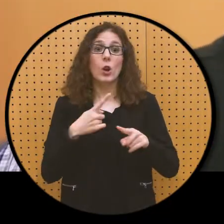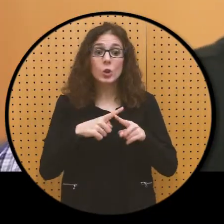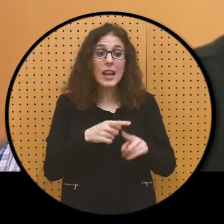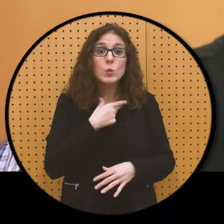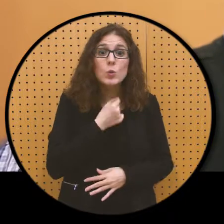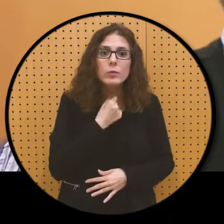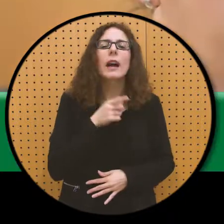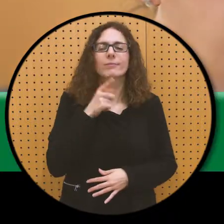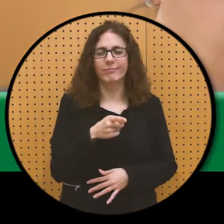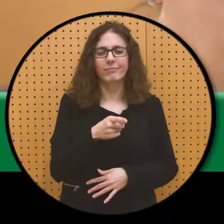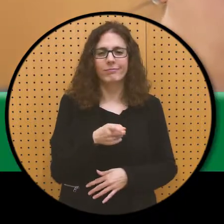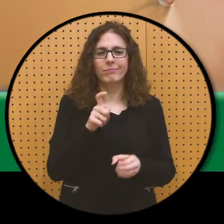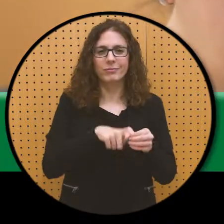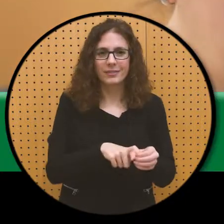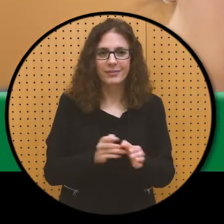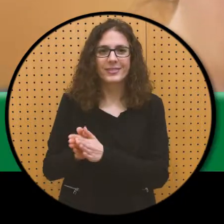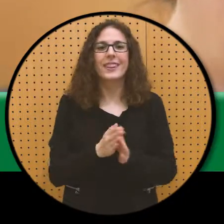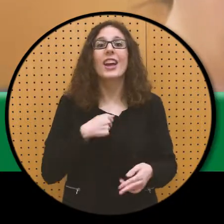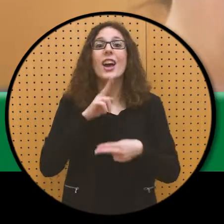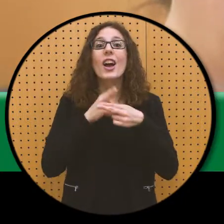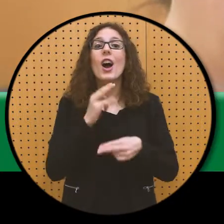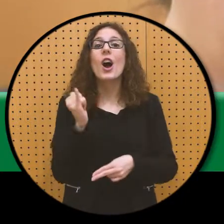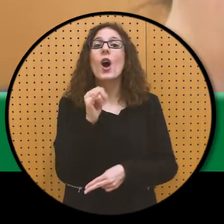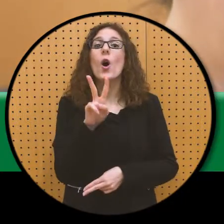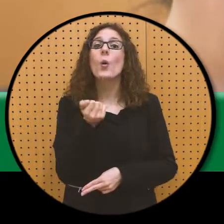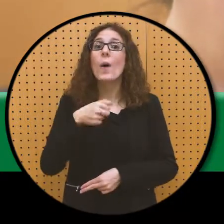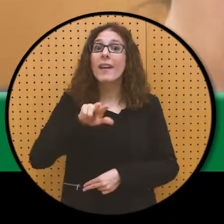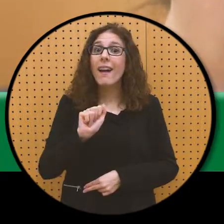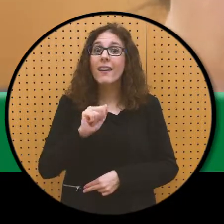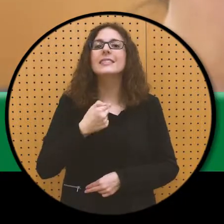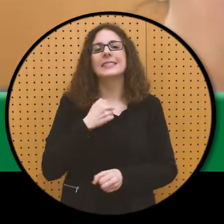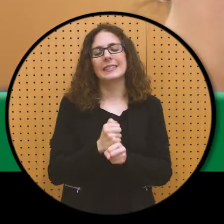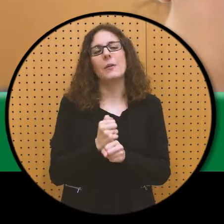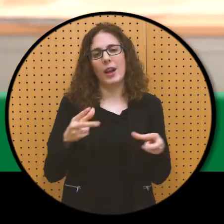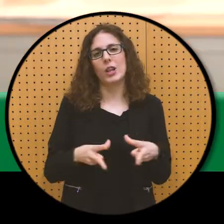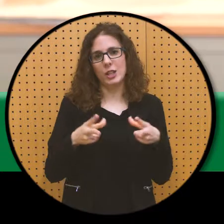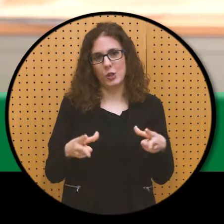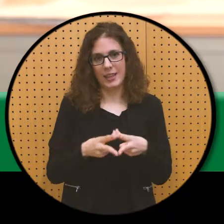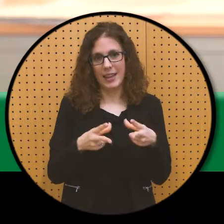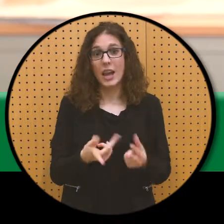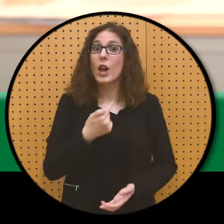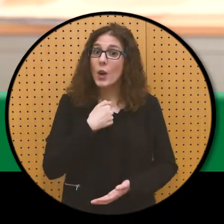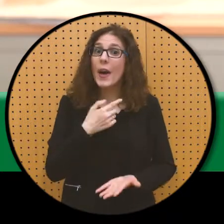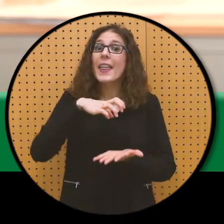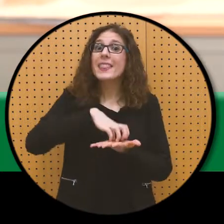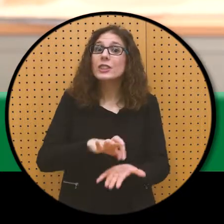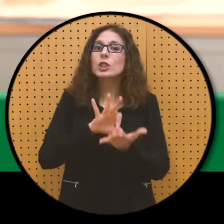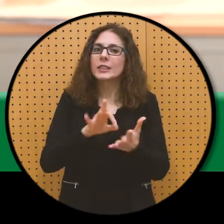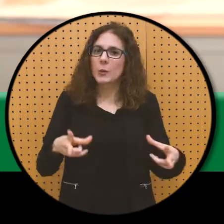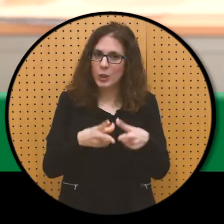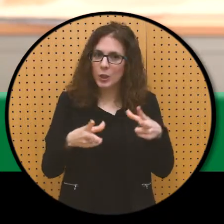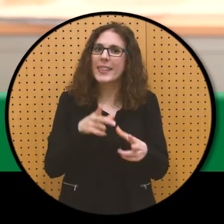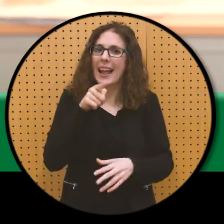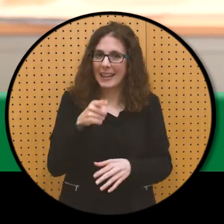aquellas cosas que te gustan. Juana dut izena, eta gizarte langilean aiz. Lan egiten dut onarrizko